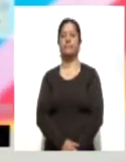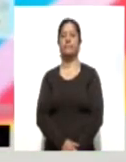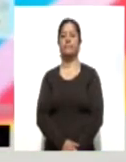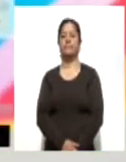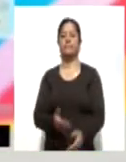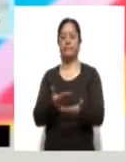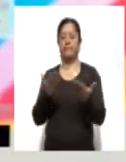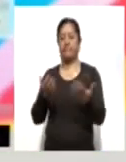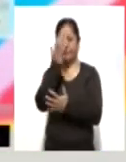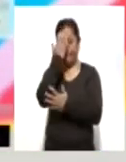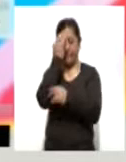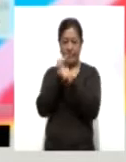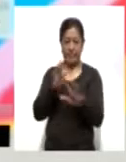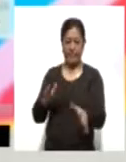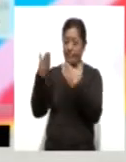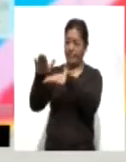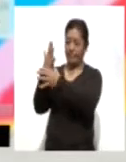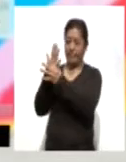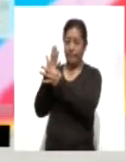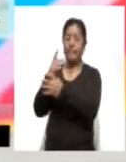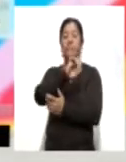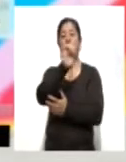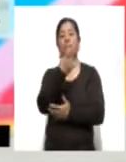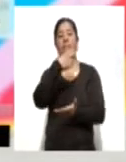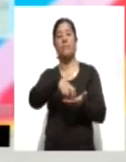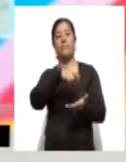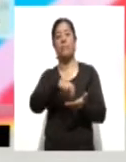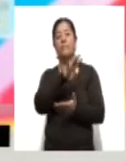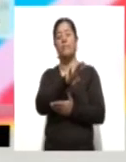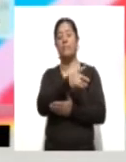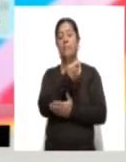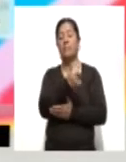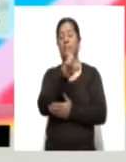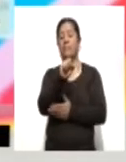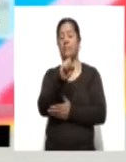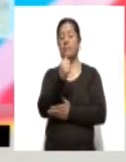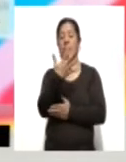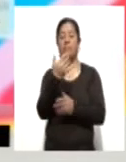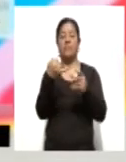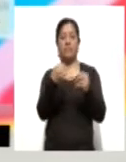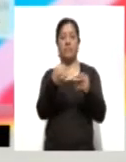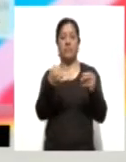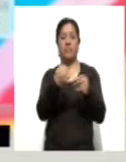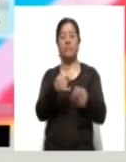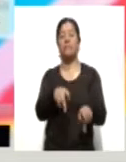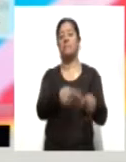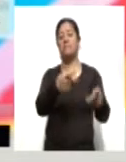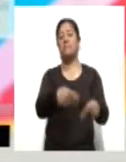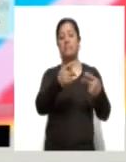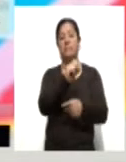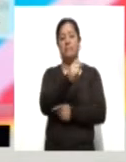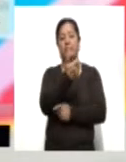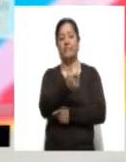Es momento de conocer la información del mercado cambiario. dólar cierra esta tarde actividad a la compra en 19 pesos con 65 centavos, a la venta 20